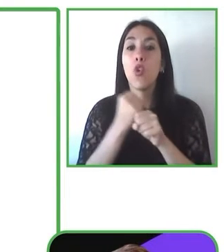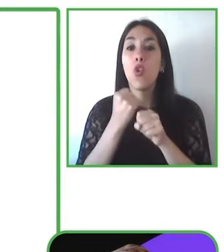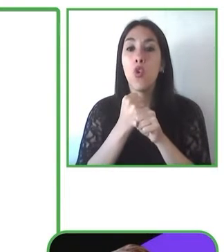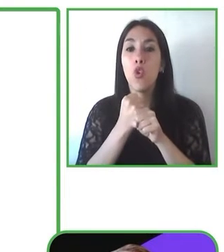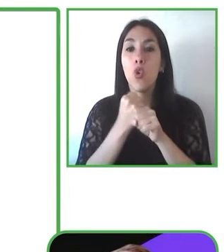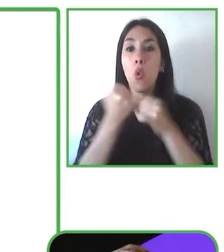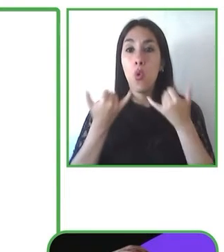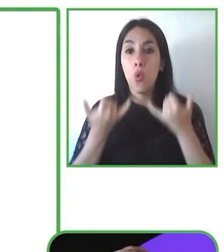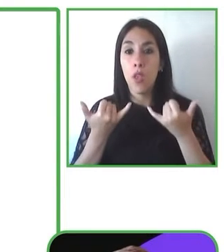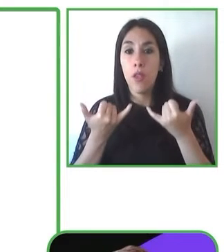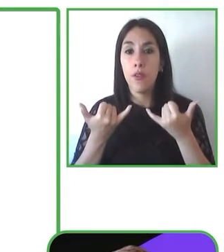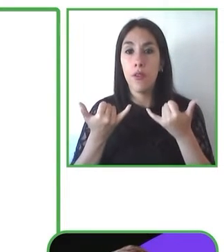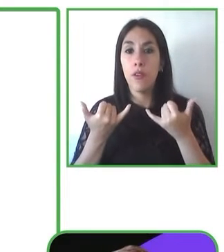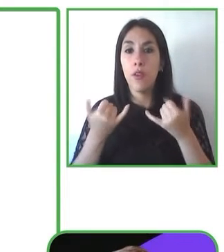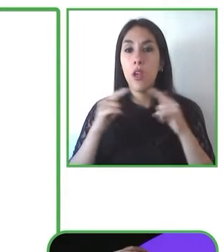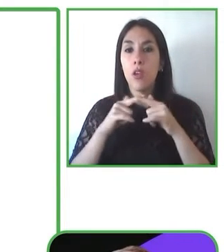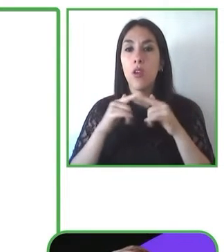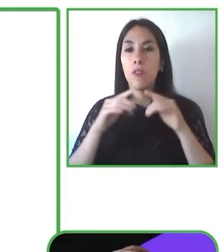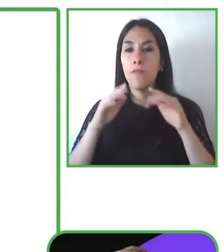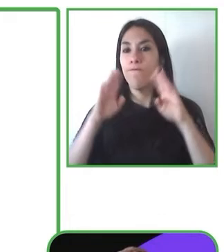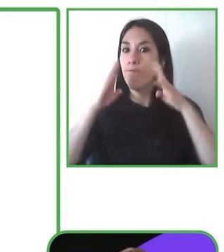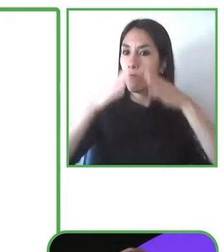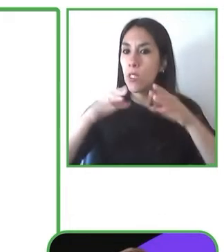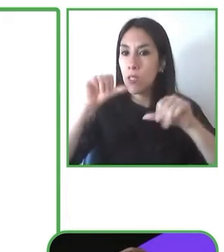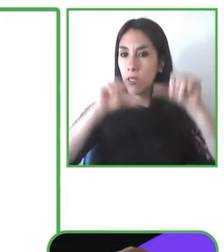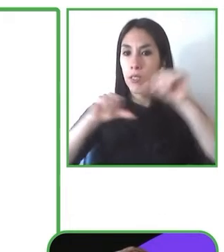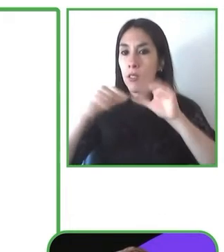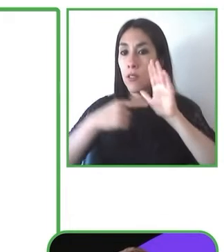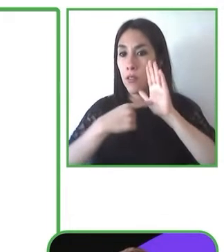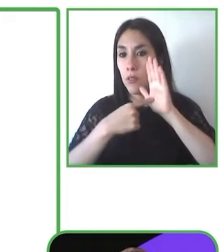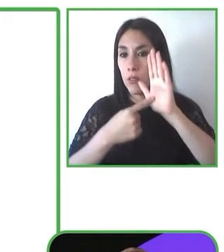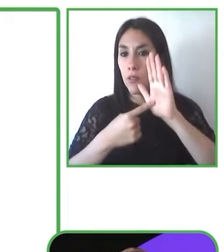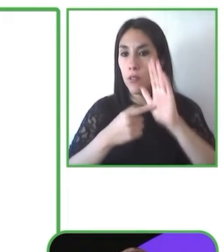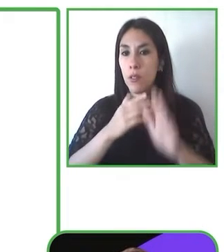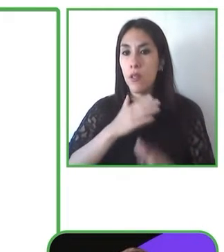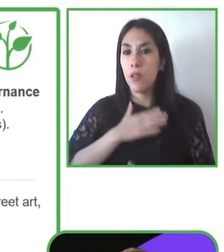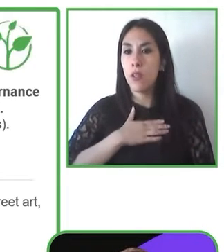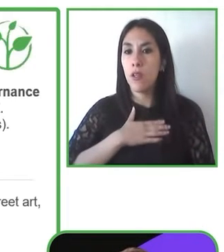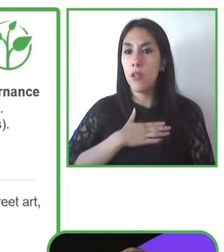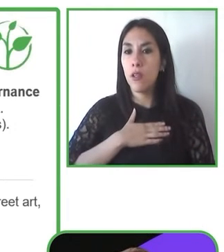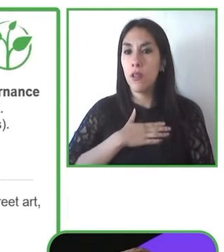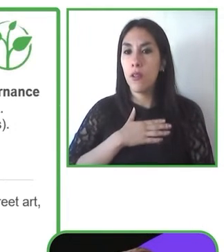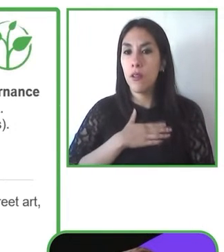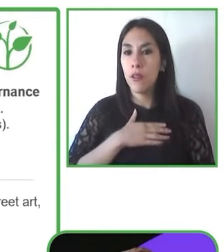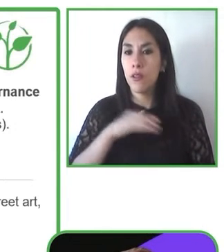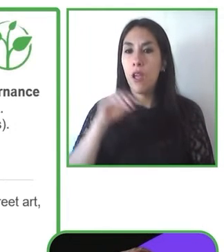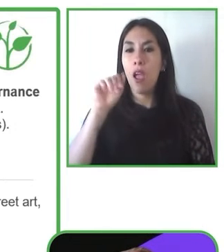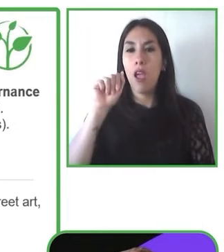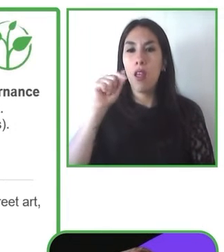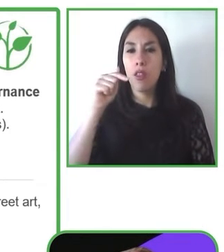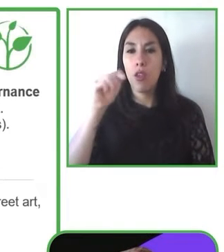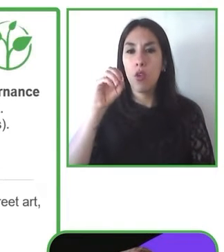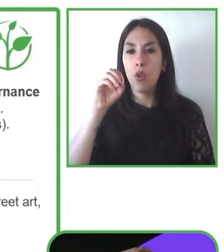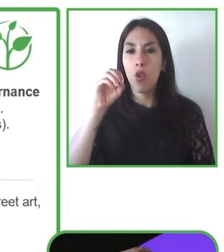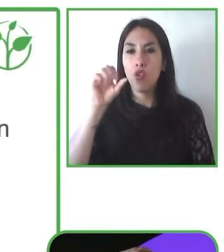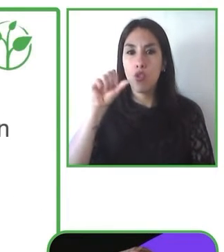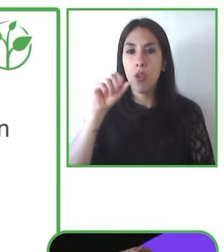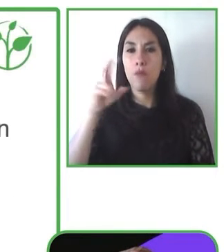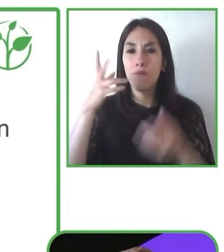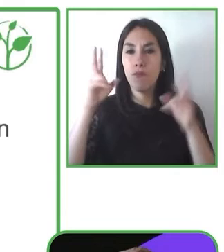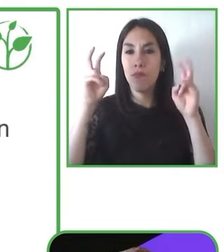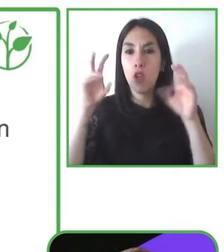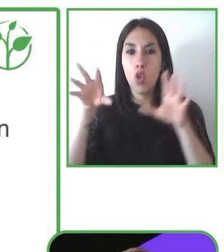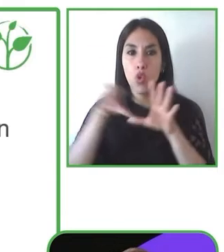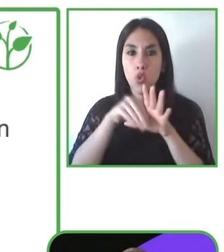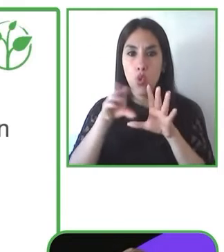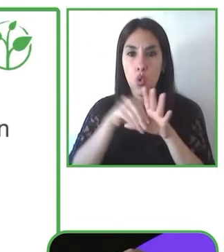rol actual en ATOS, en la parte de la inclusión. la siguiente, por favor.